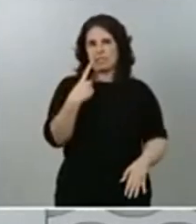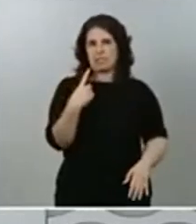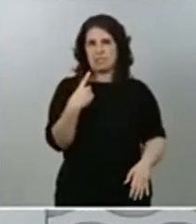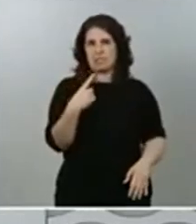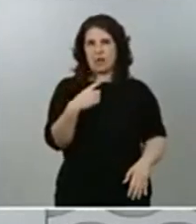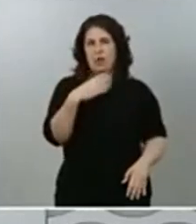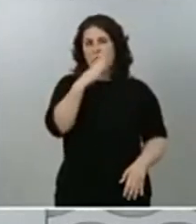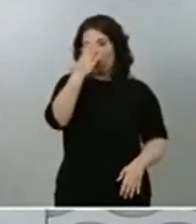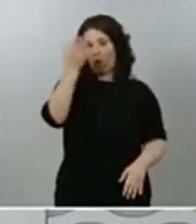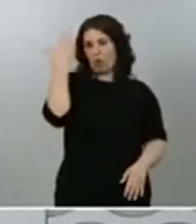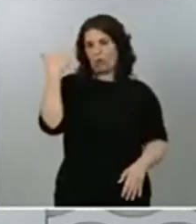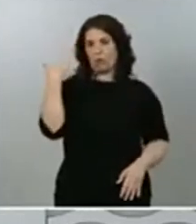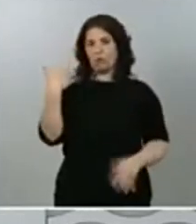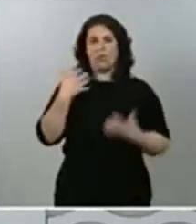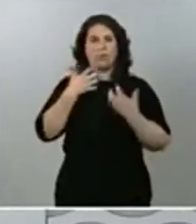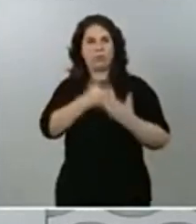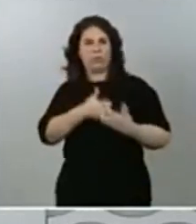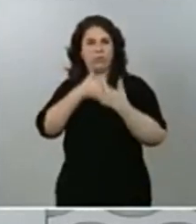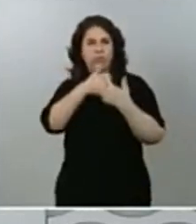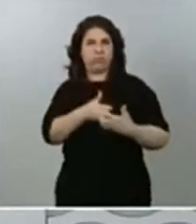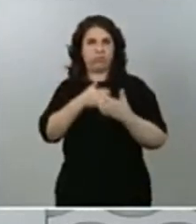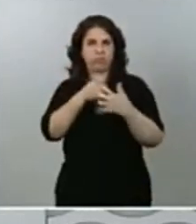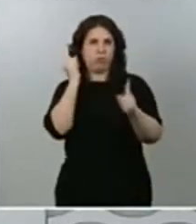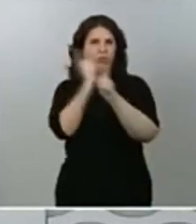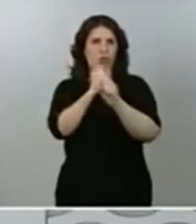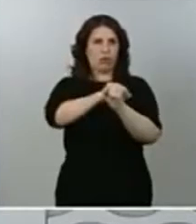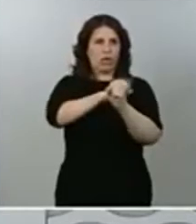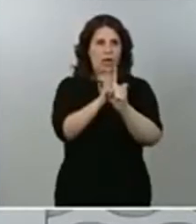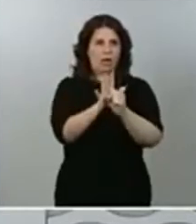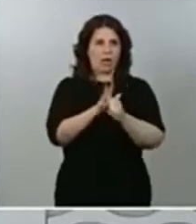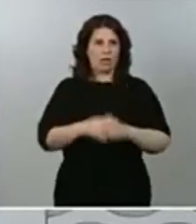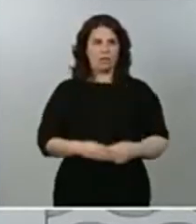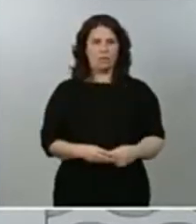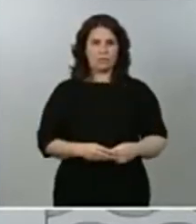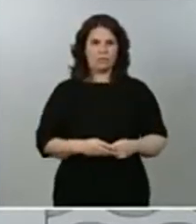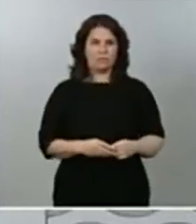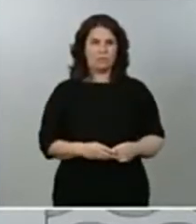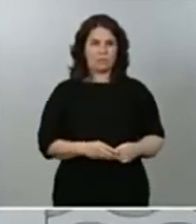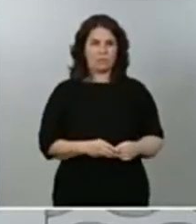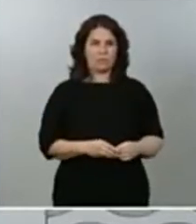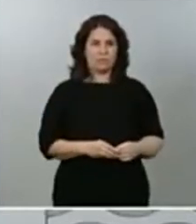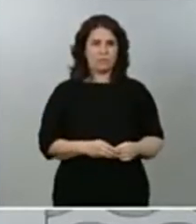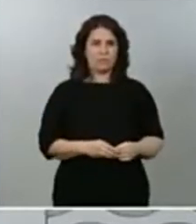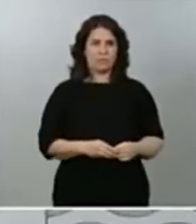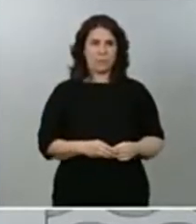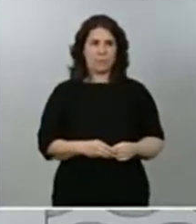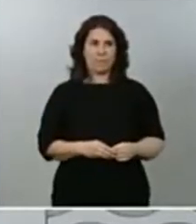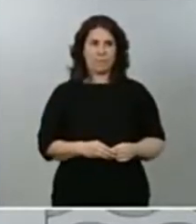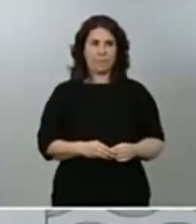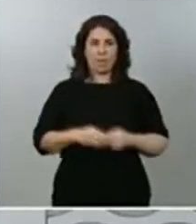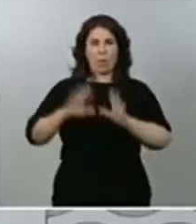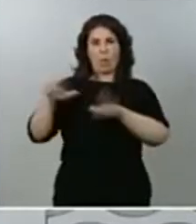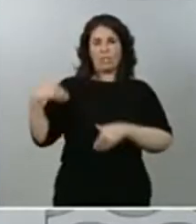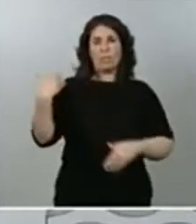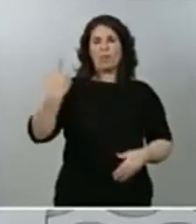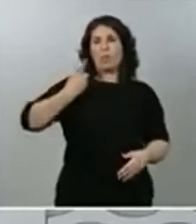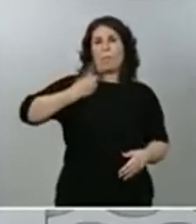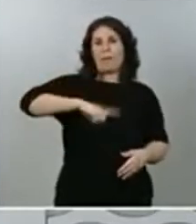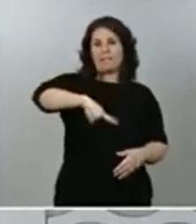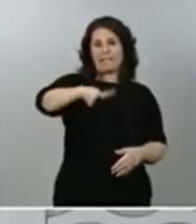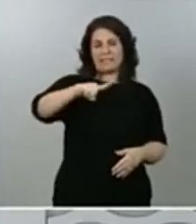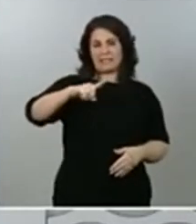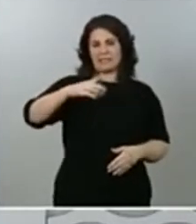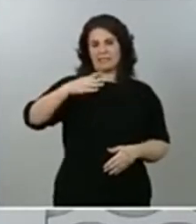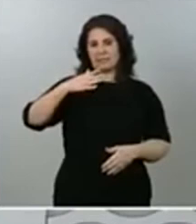batallando contra el virus, que es realmente la prioridad que ha marcado la agenda en los últimos meses, como ustedes bien conocen. En este